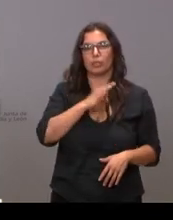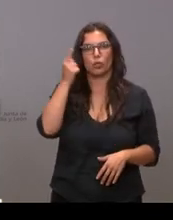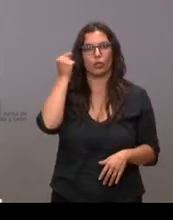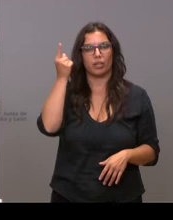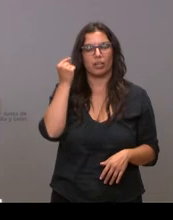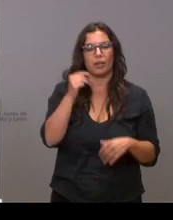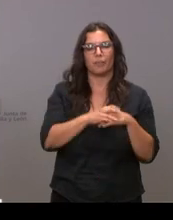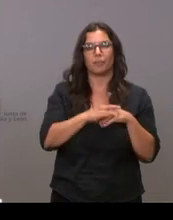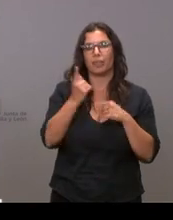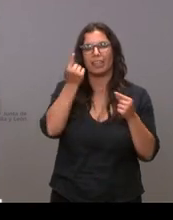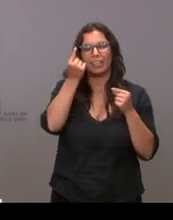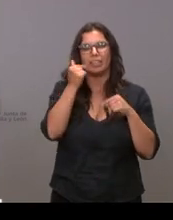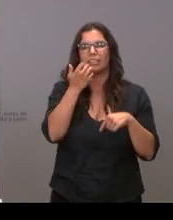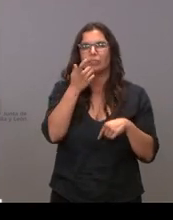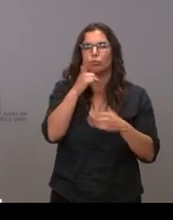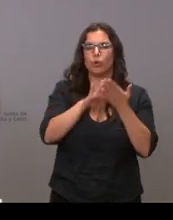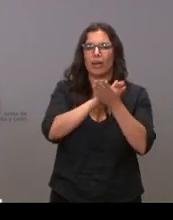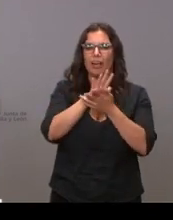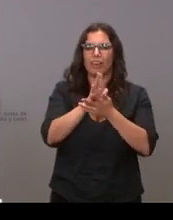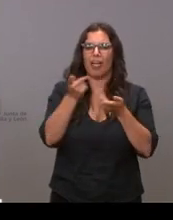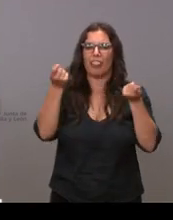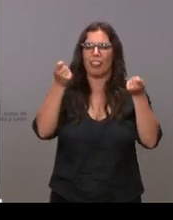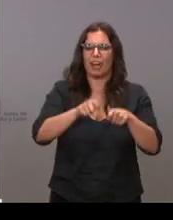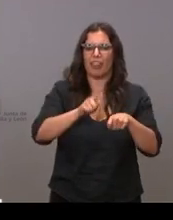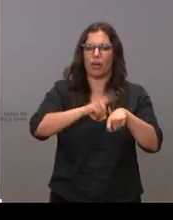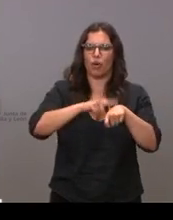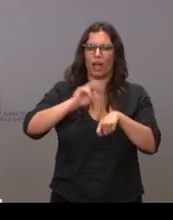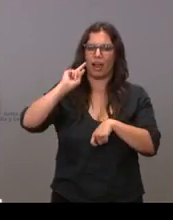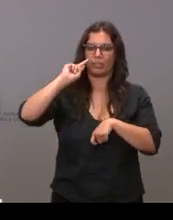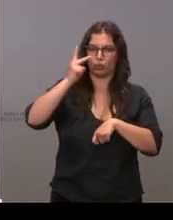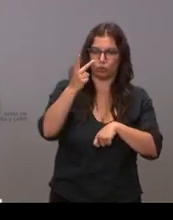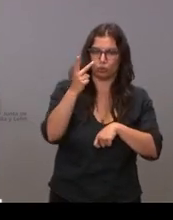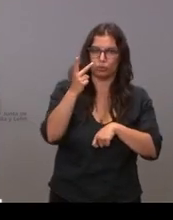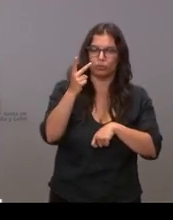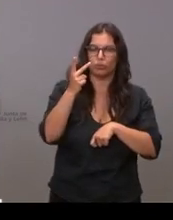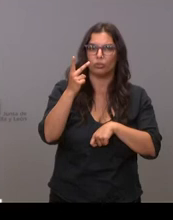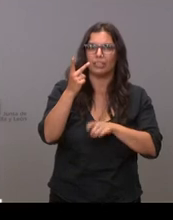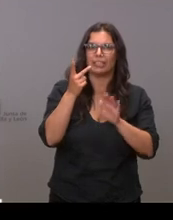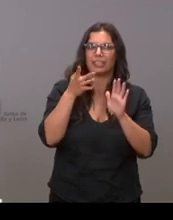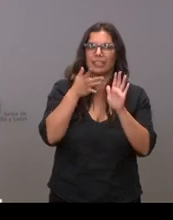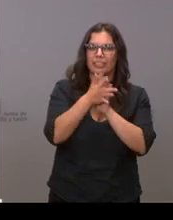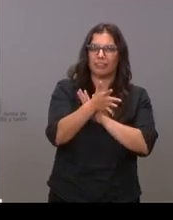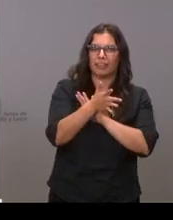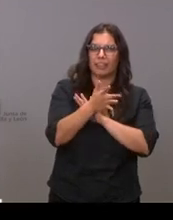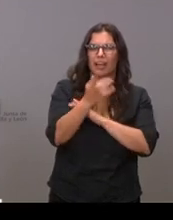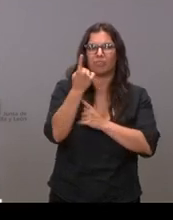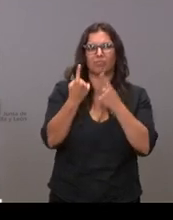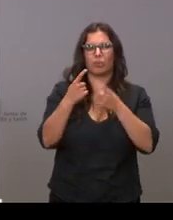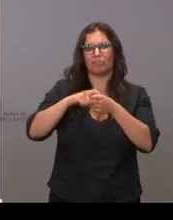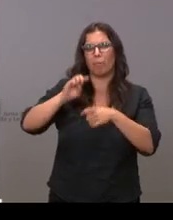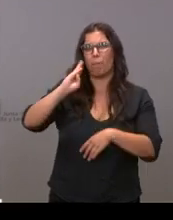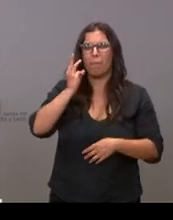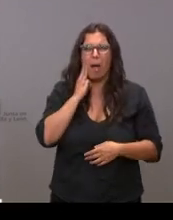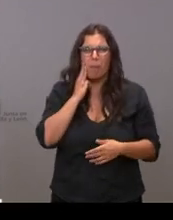una precisión cuando habla de cierre de discotecas a las dos de la madrugada supongo que hay un tipo yo no sé si son Paf